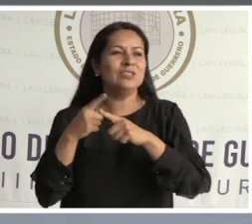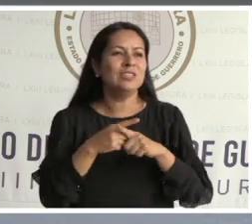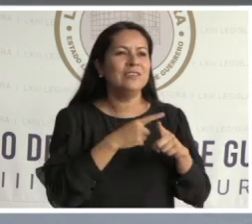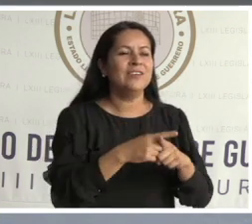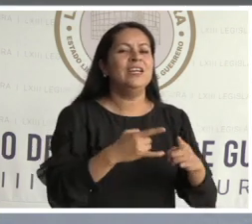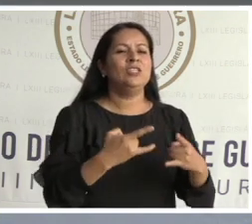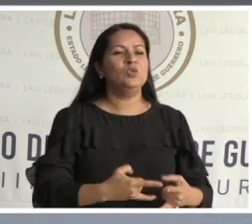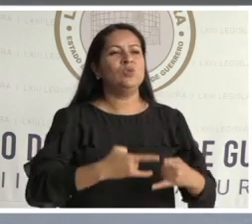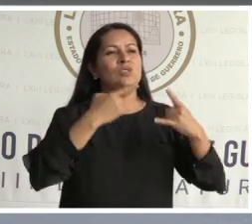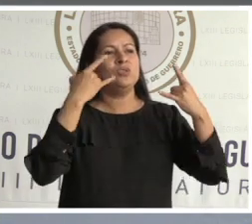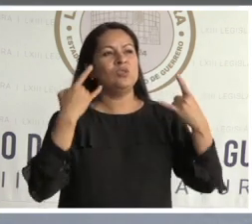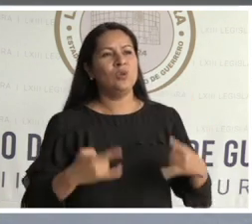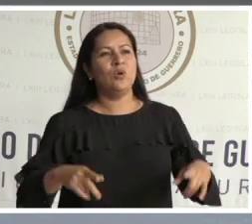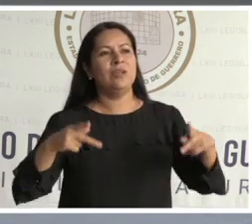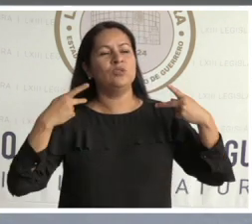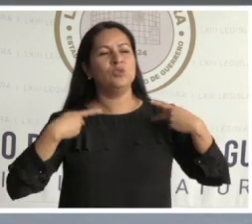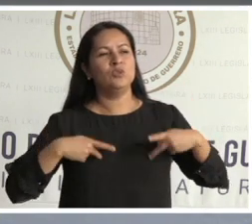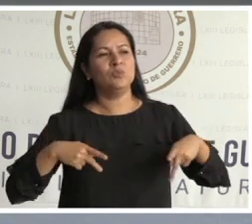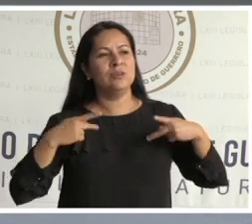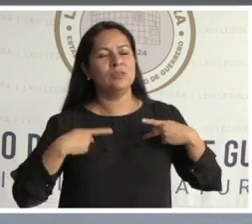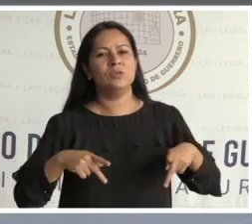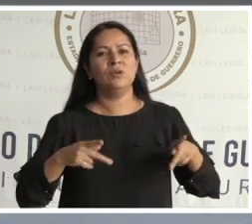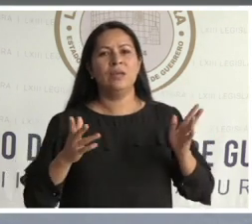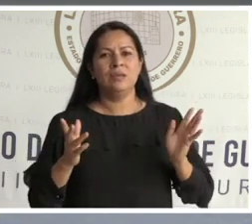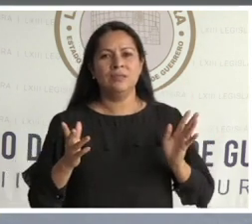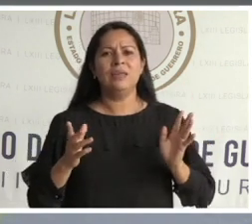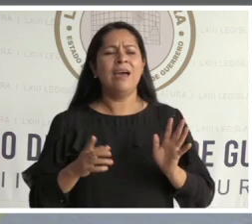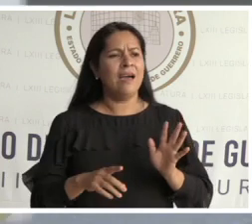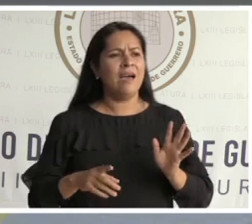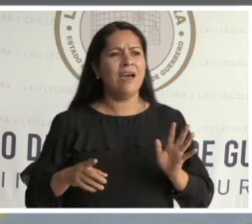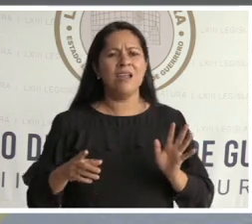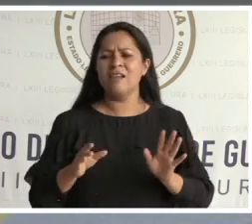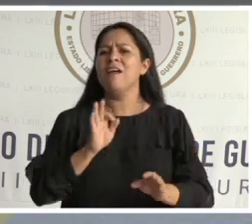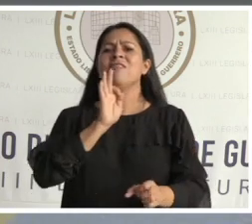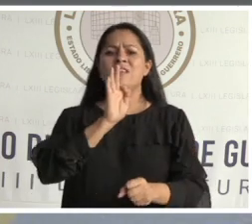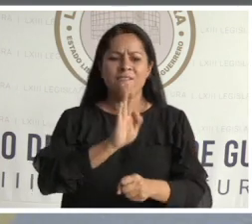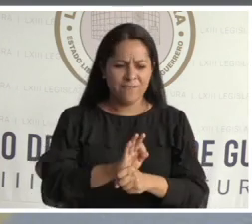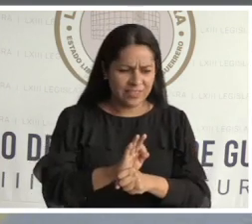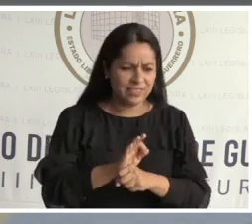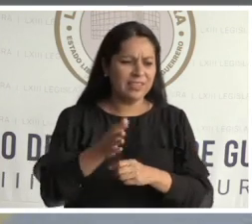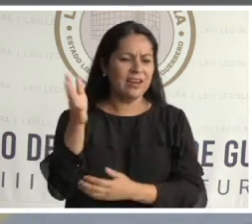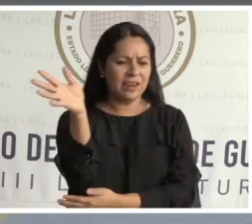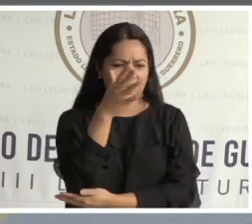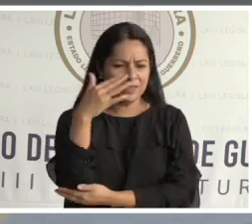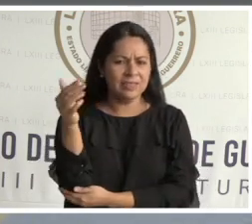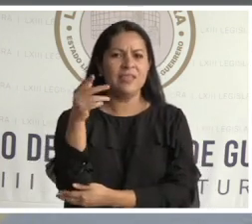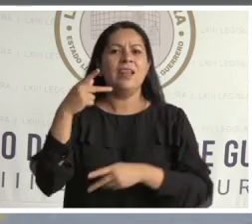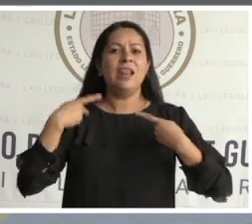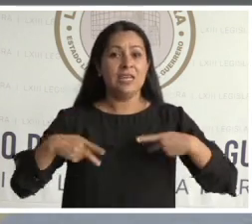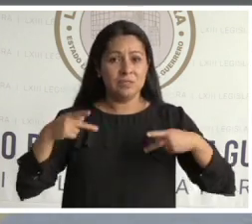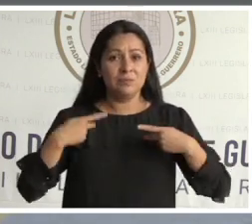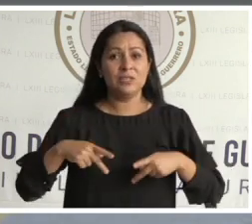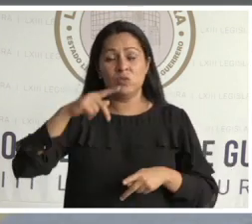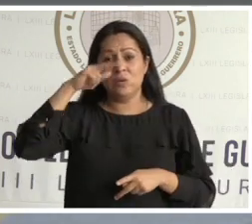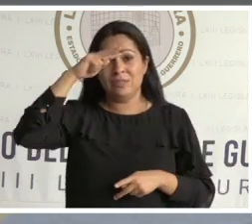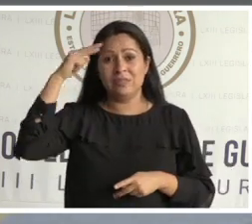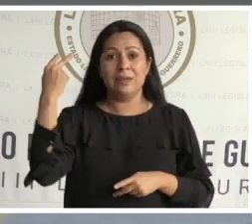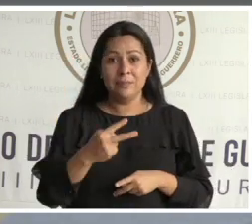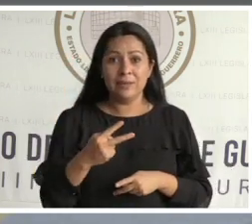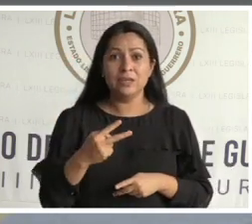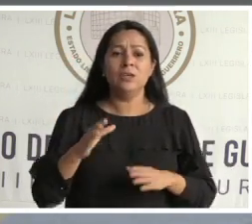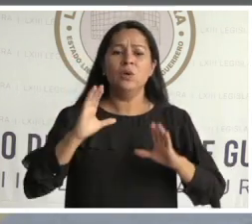su historia y su gente. Al defenderla, las mexicanas y los mexicanos custodiamos y salvaguardamos los